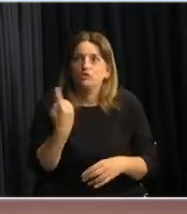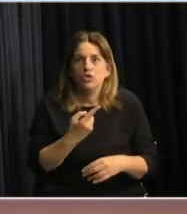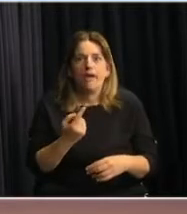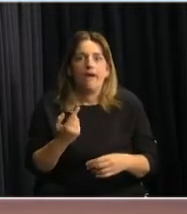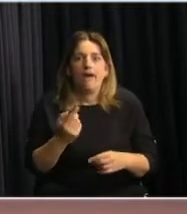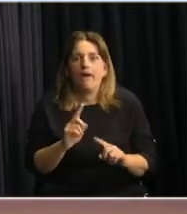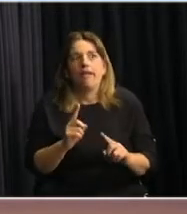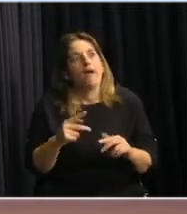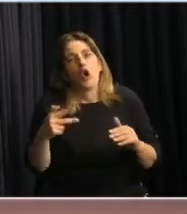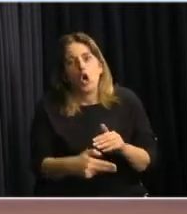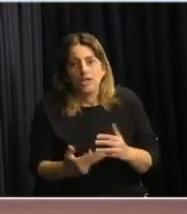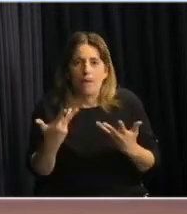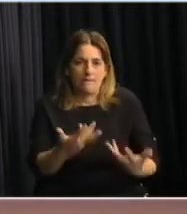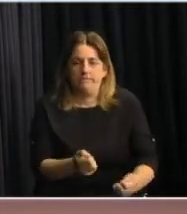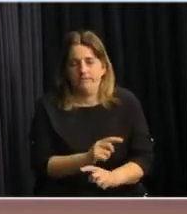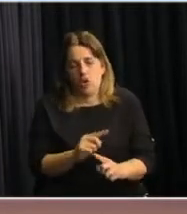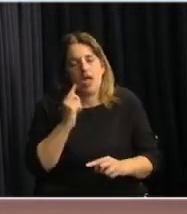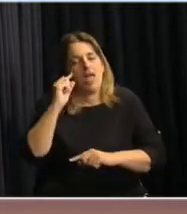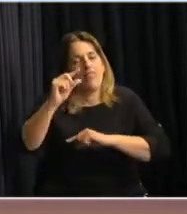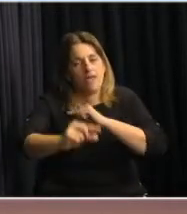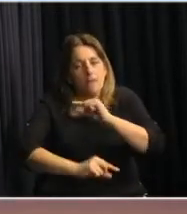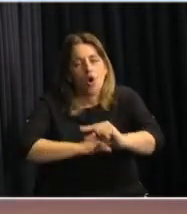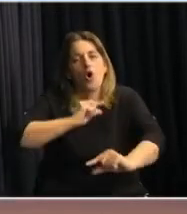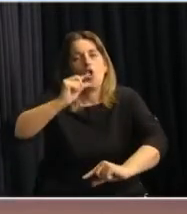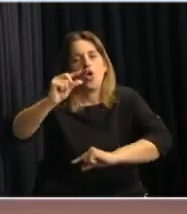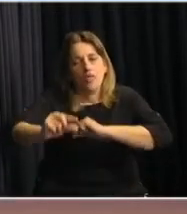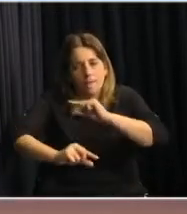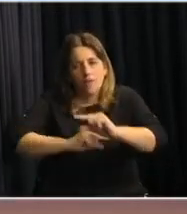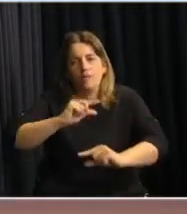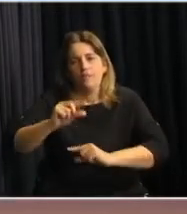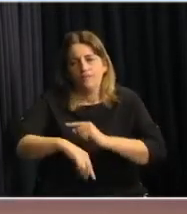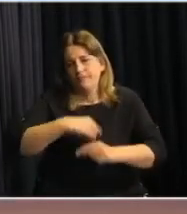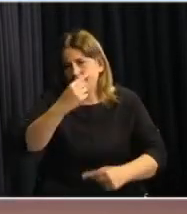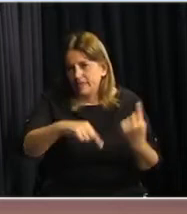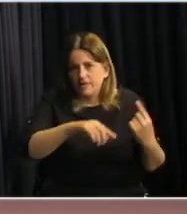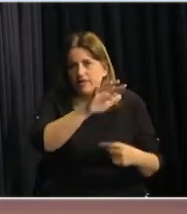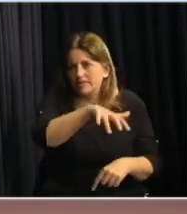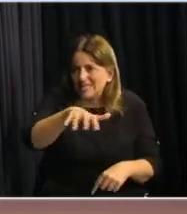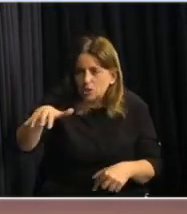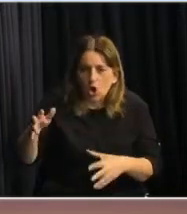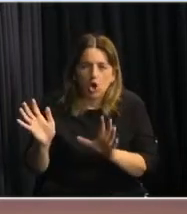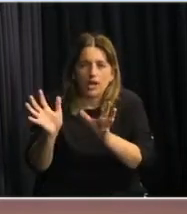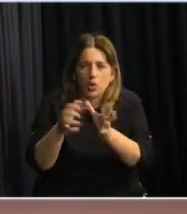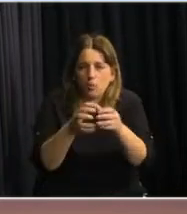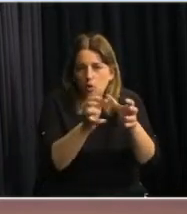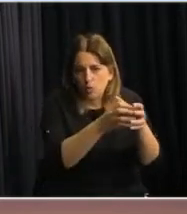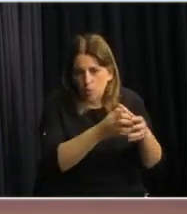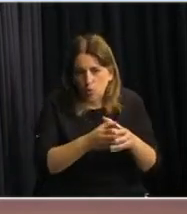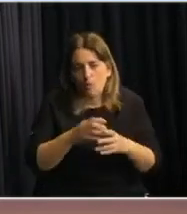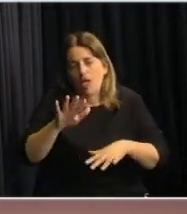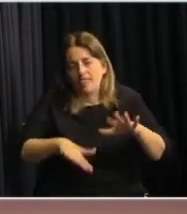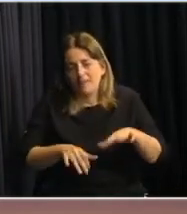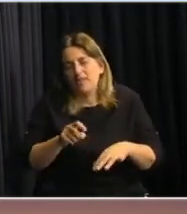apoyo. Eso es algo que hay que ir moviendo las perillas en los distintos sectores en la medida que vayan